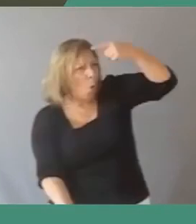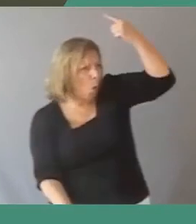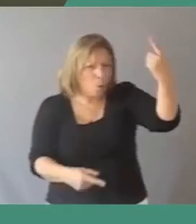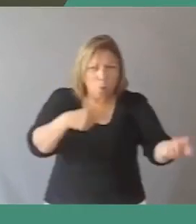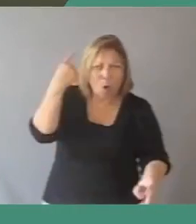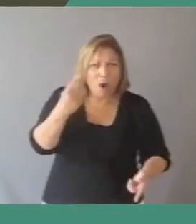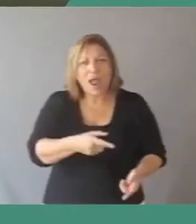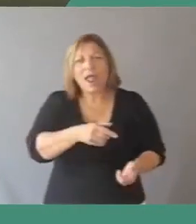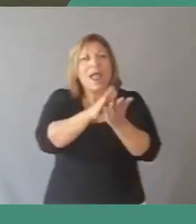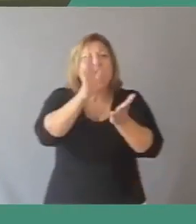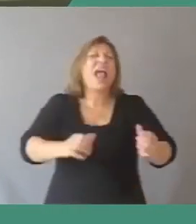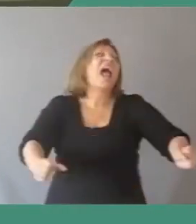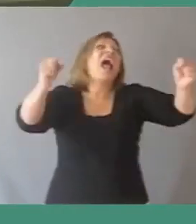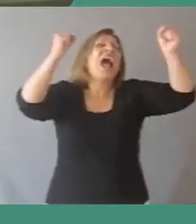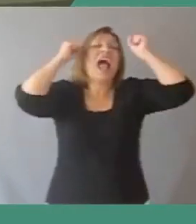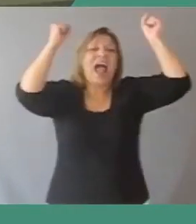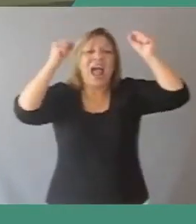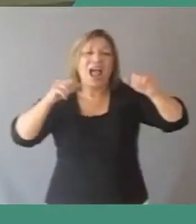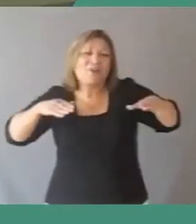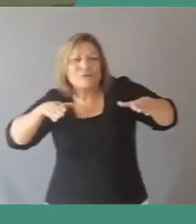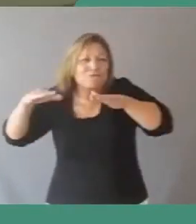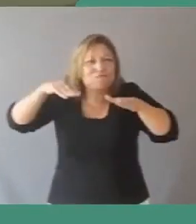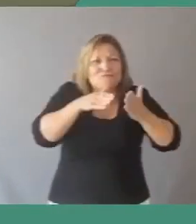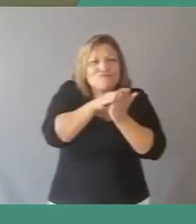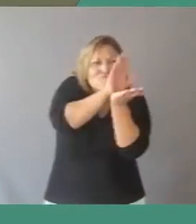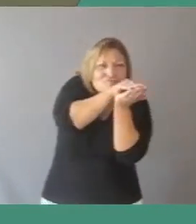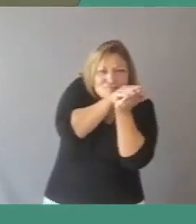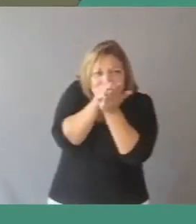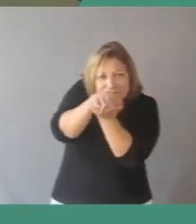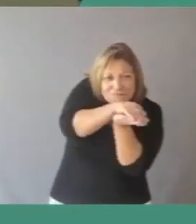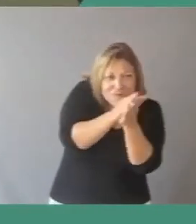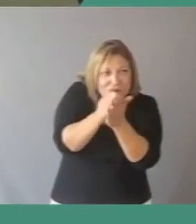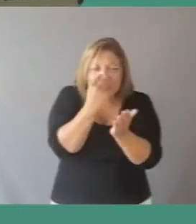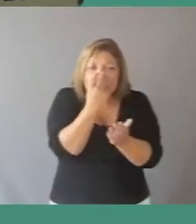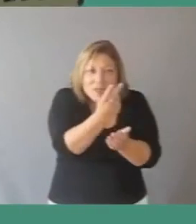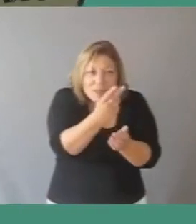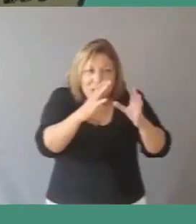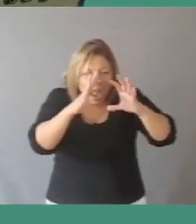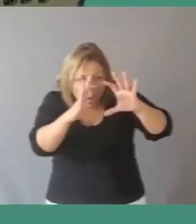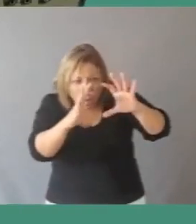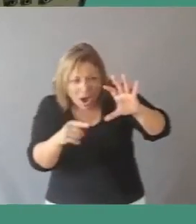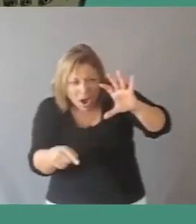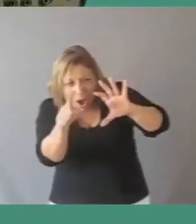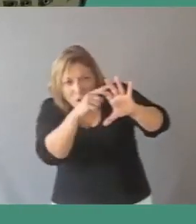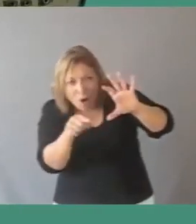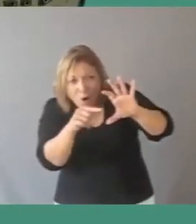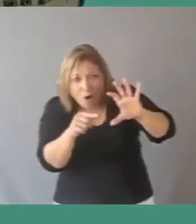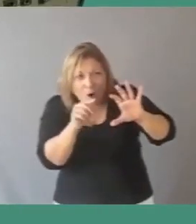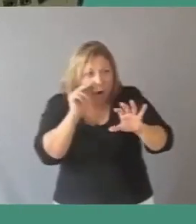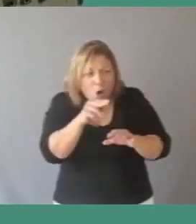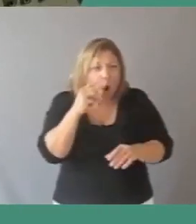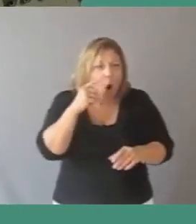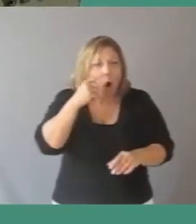Los yacarés dieron un grito de triunfo y corrieron como locos al dique. Desde allí vieron pasar por el agujero abierto por la granada